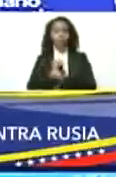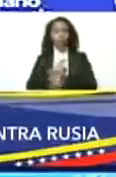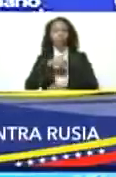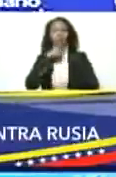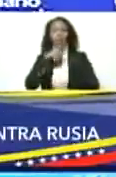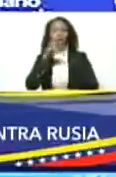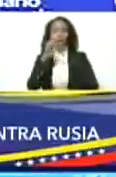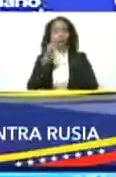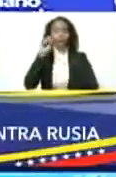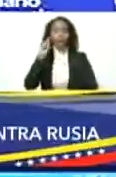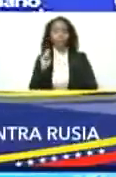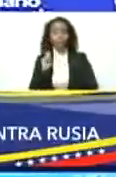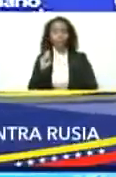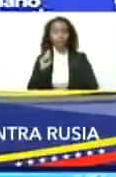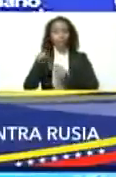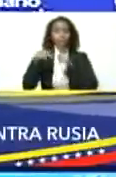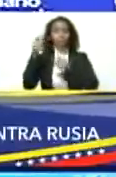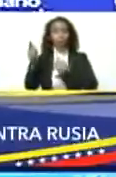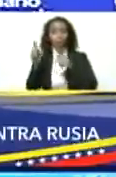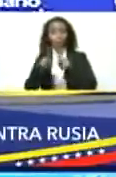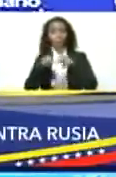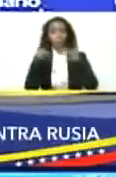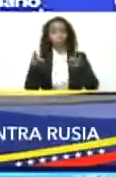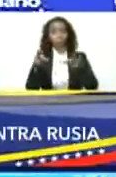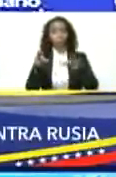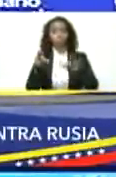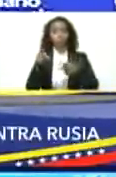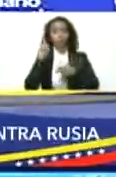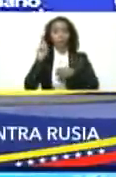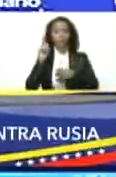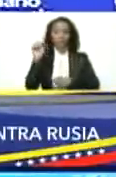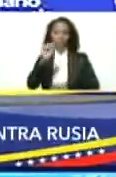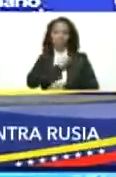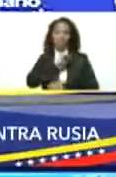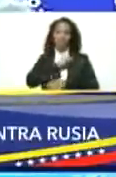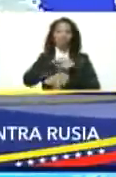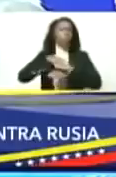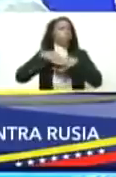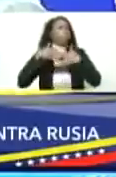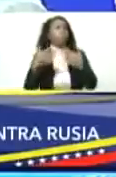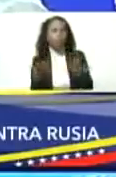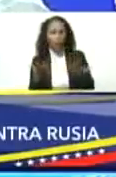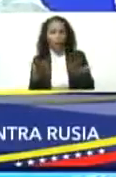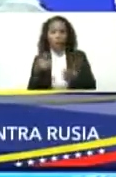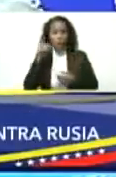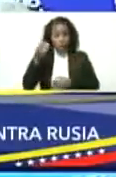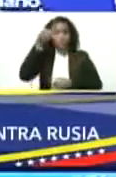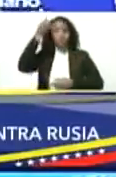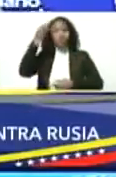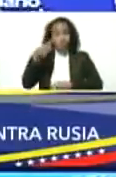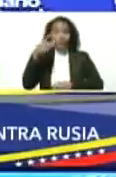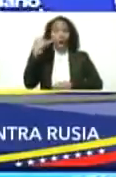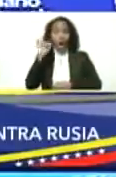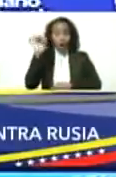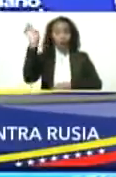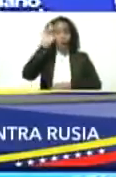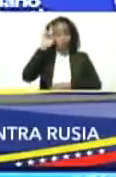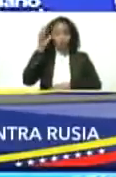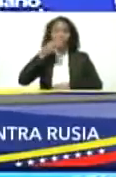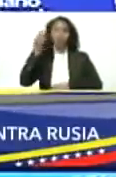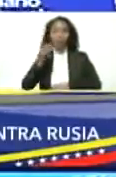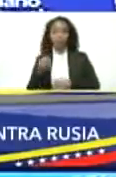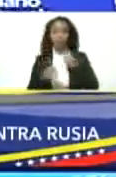los medios de información Sputnik. ¿A qué le temen? Si ellos creen que tienen la razón y la verdad.